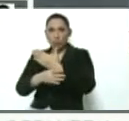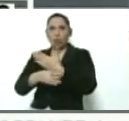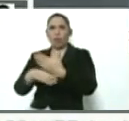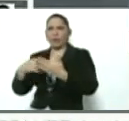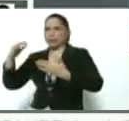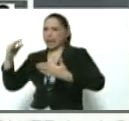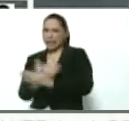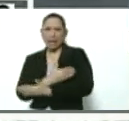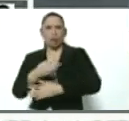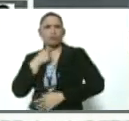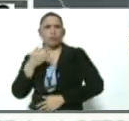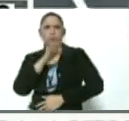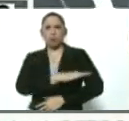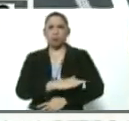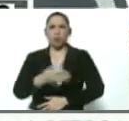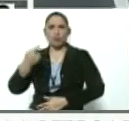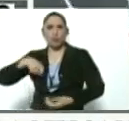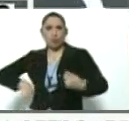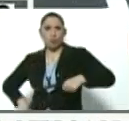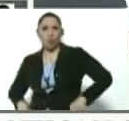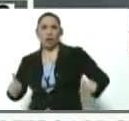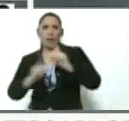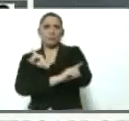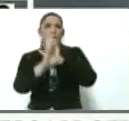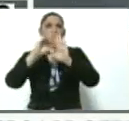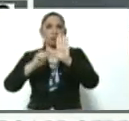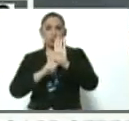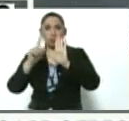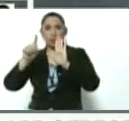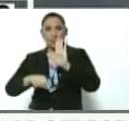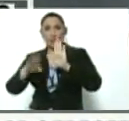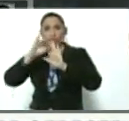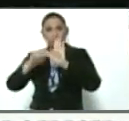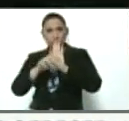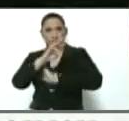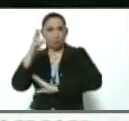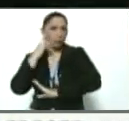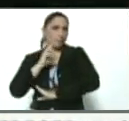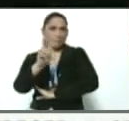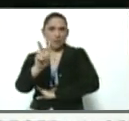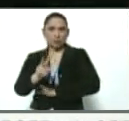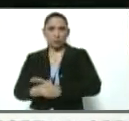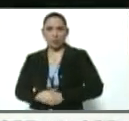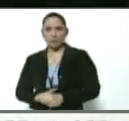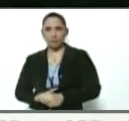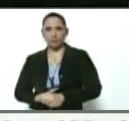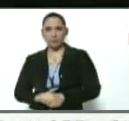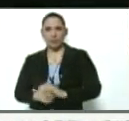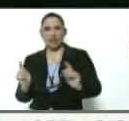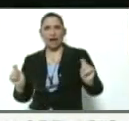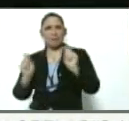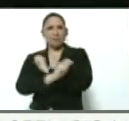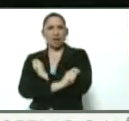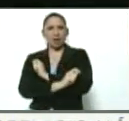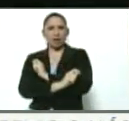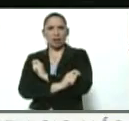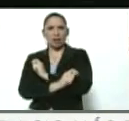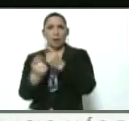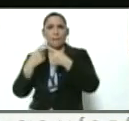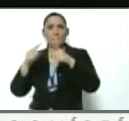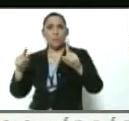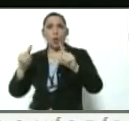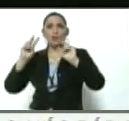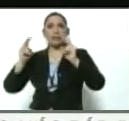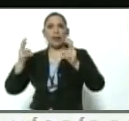saqueos, botín, derogar la constitución. La constitución de la República Bolivariana de Venezuela es sustituida por los términos de este